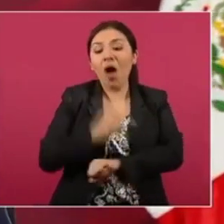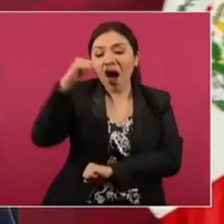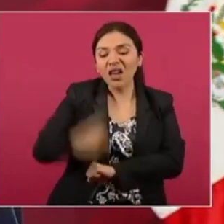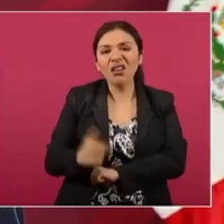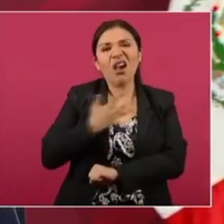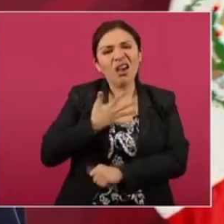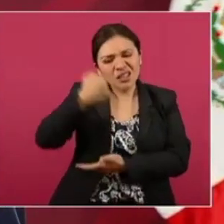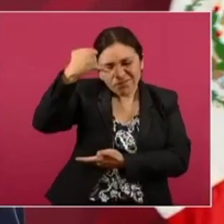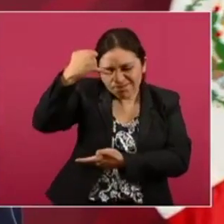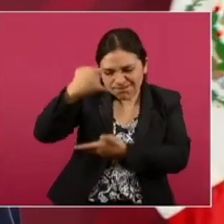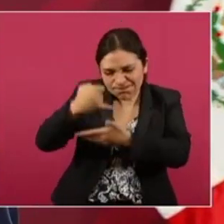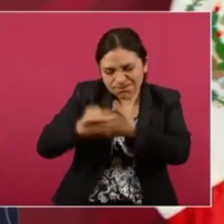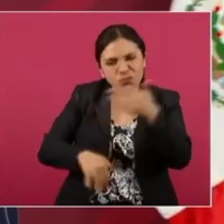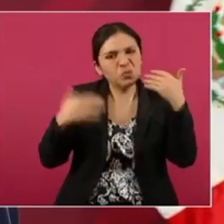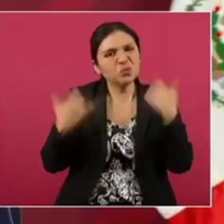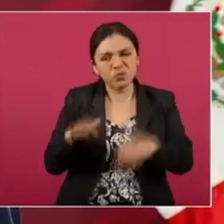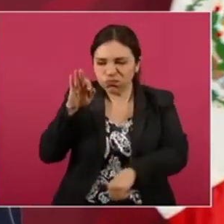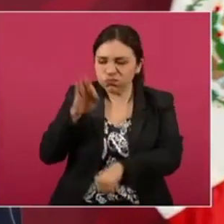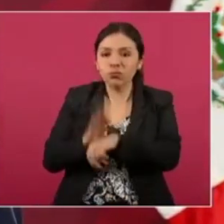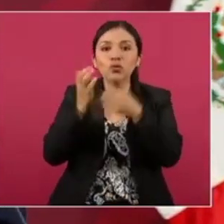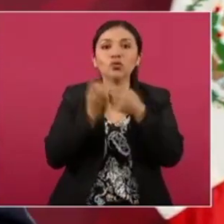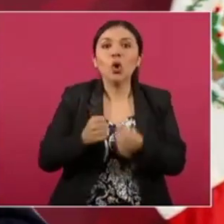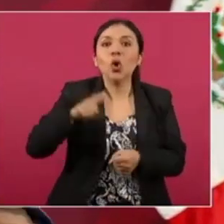profundamente social.